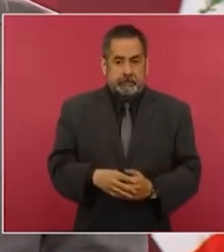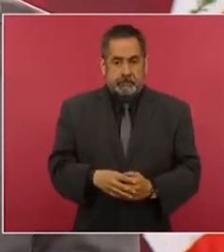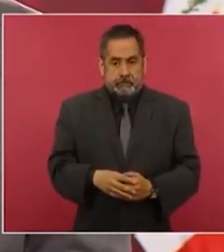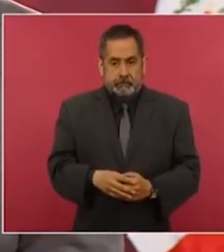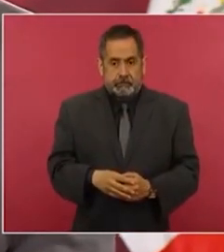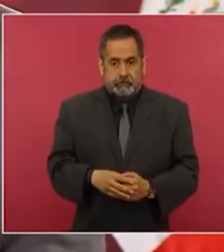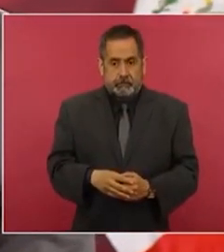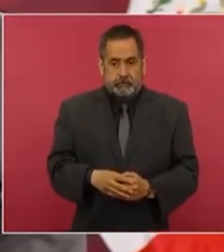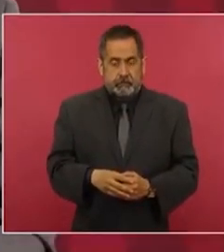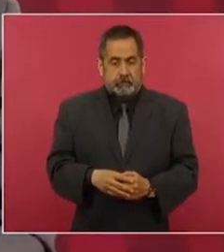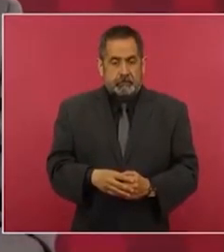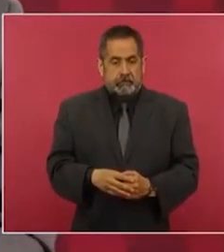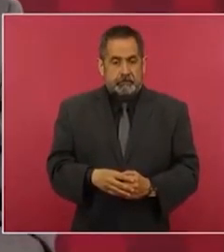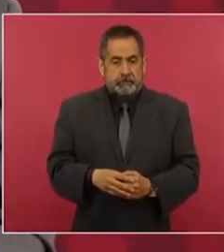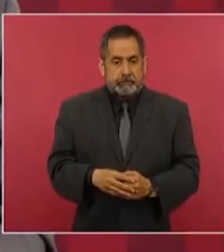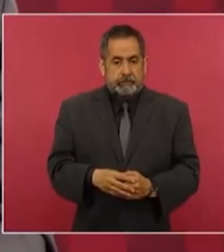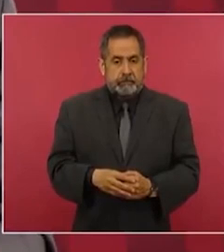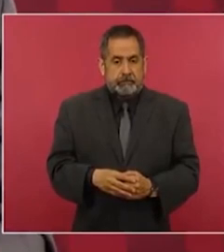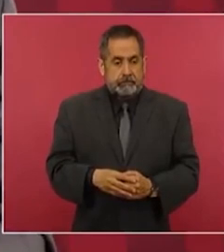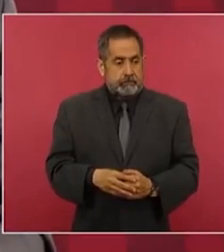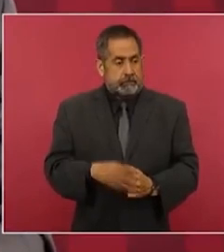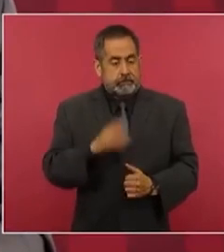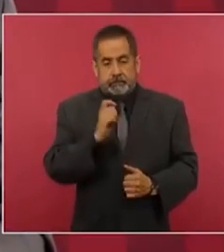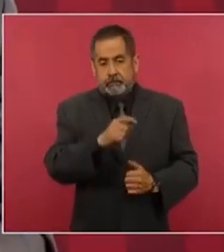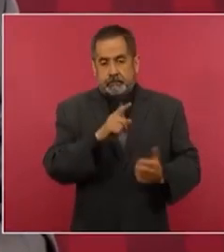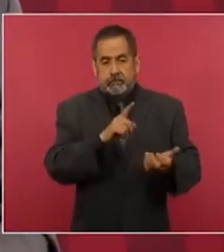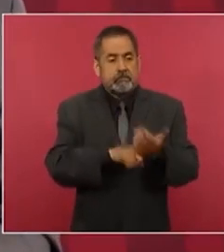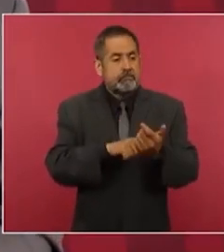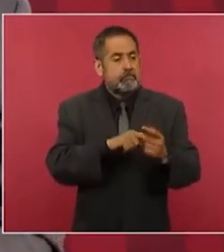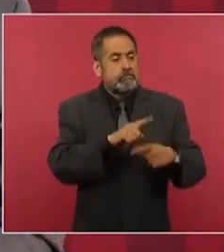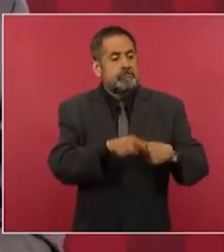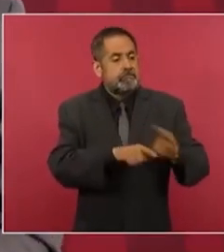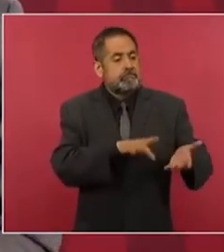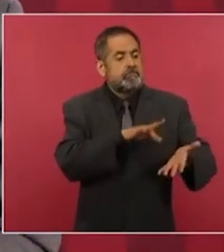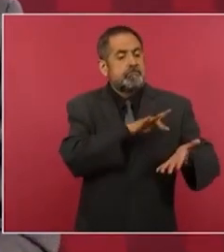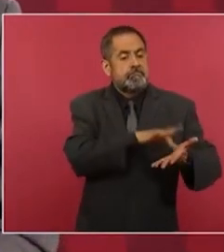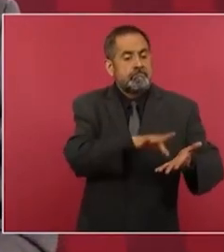los que están apoyando